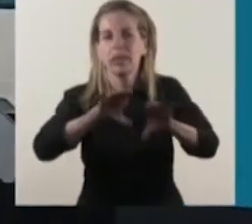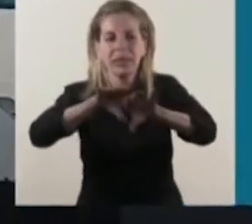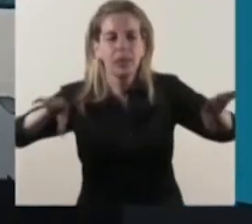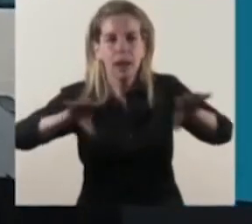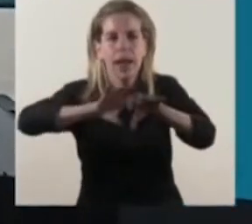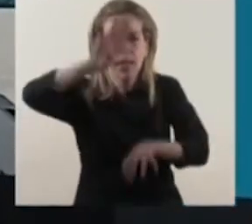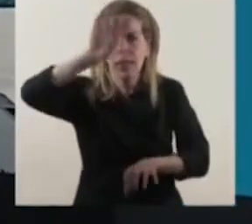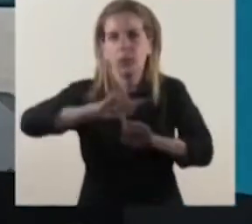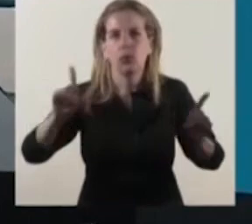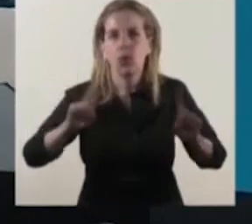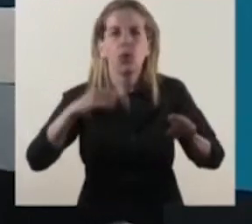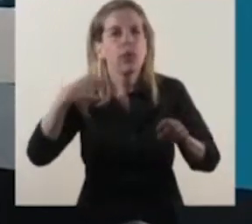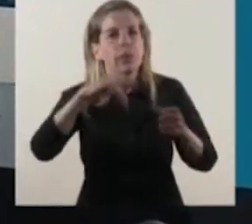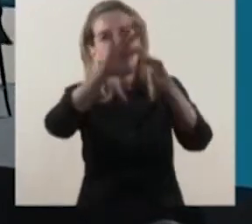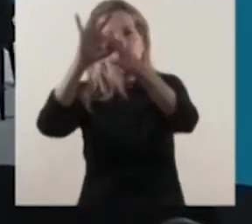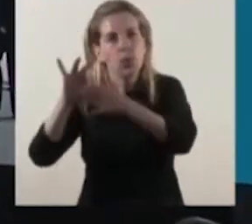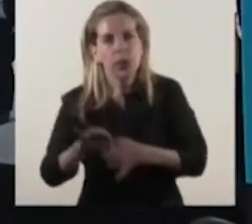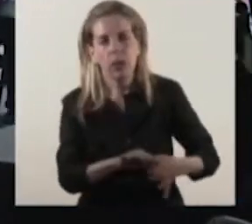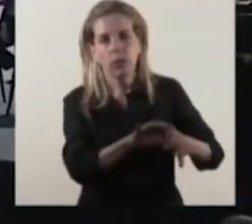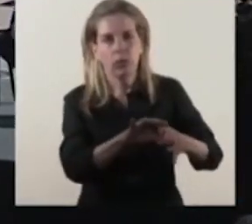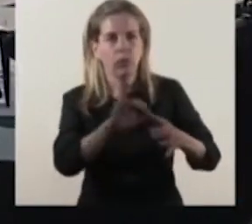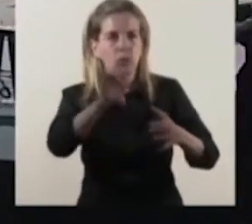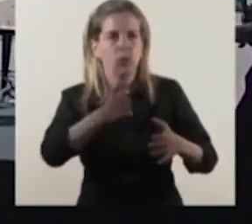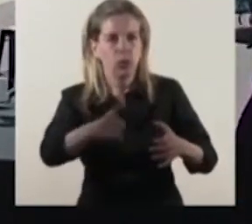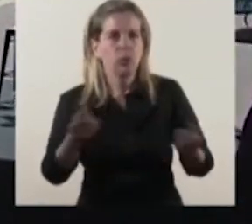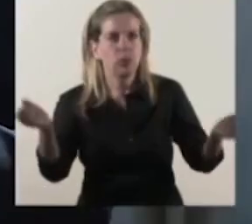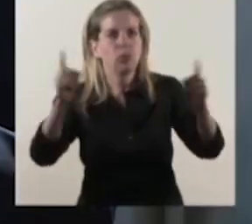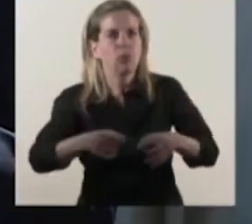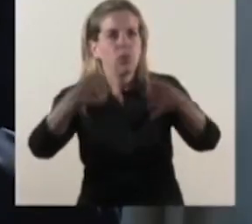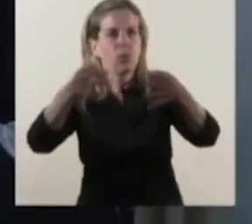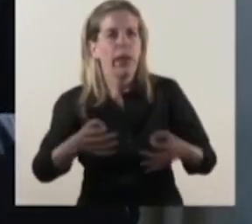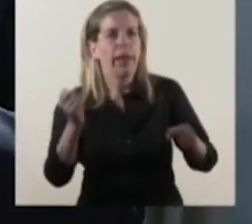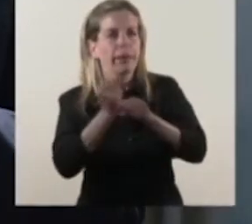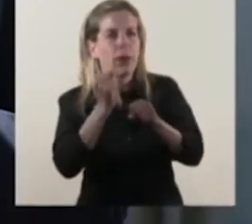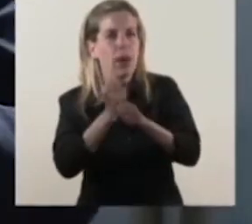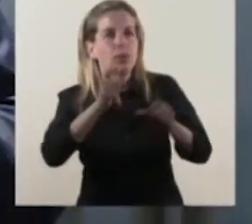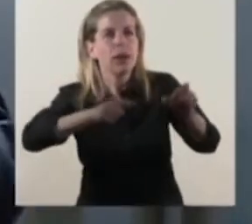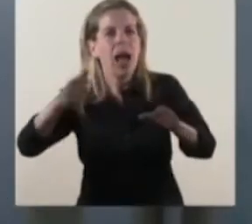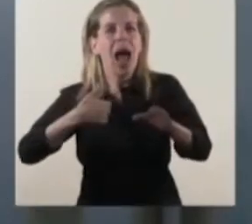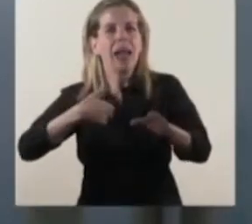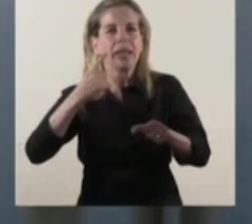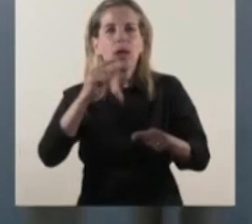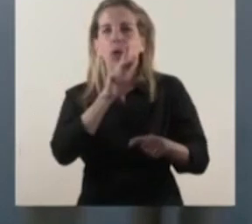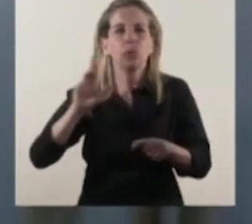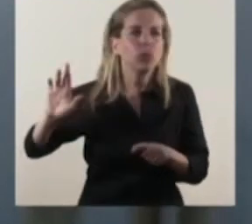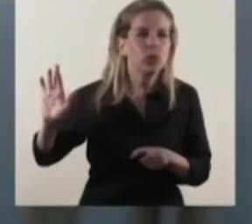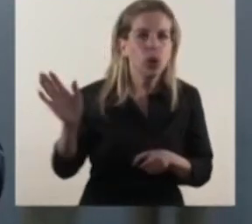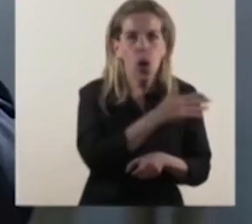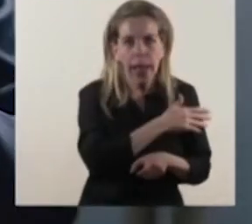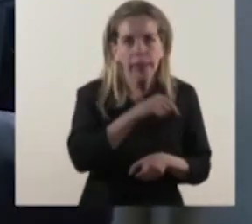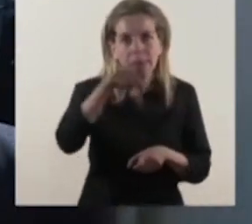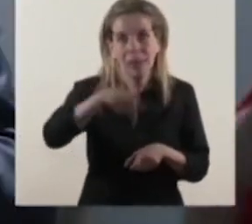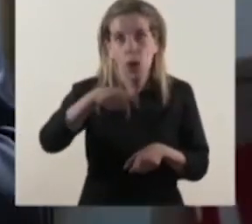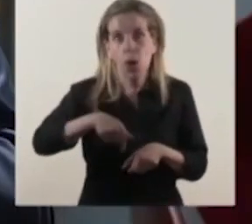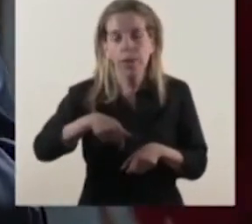más unidos que nunca recobremos el trabajo para que todos los argentinos y todas las argentinas que